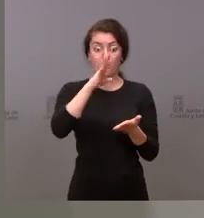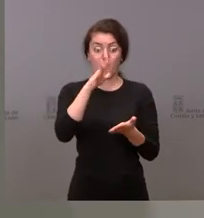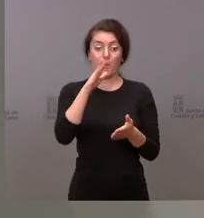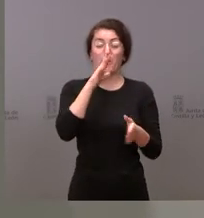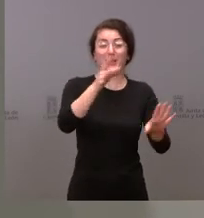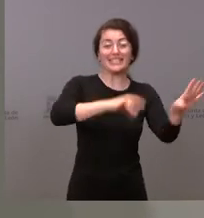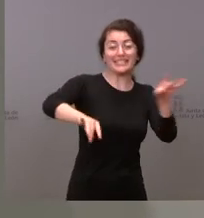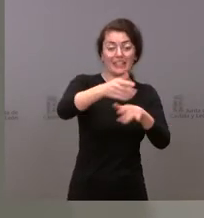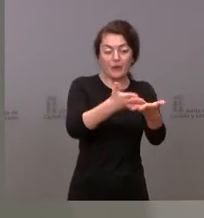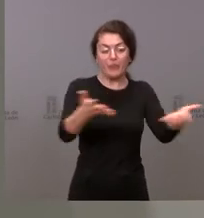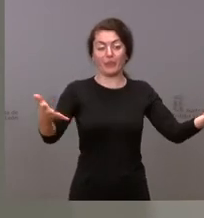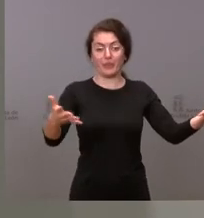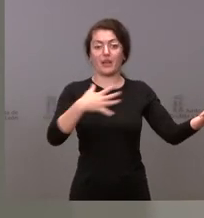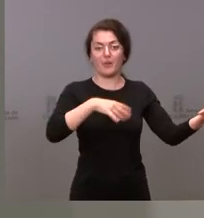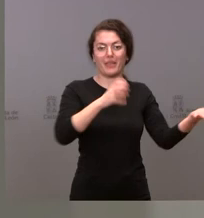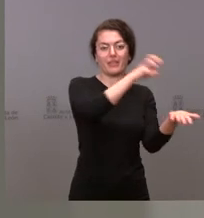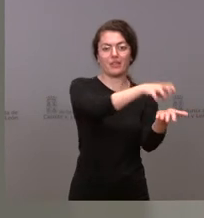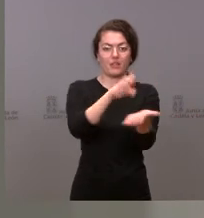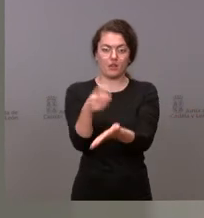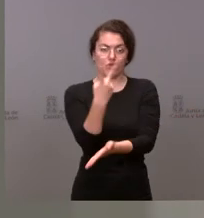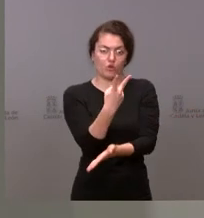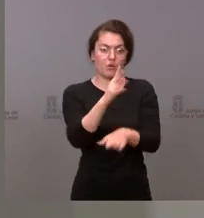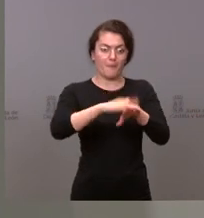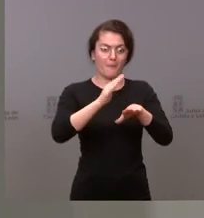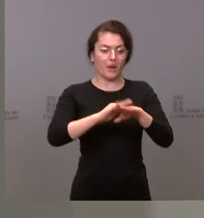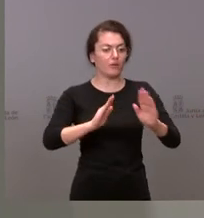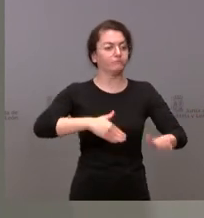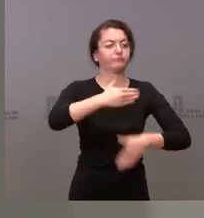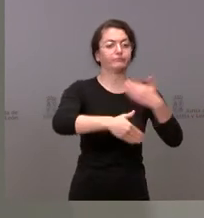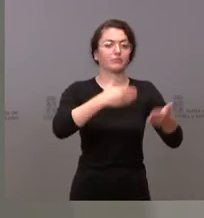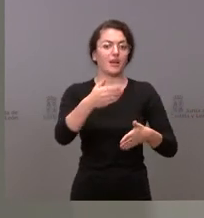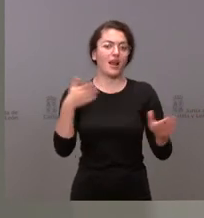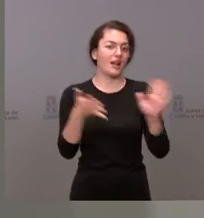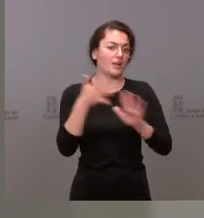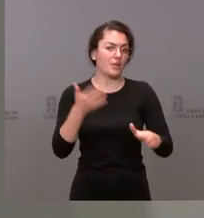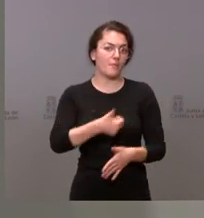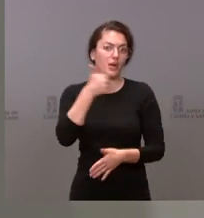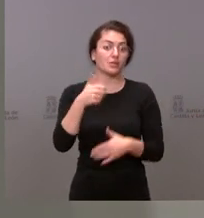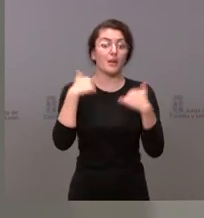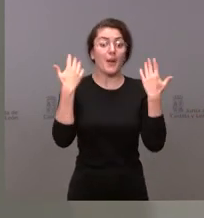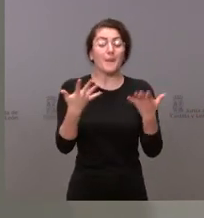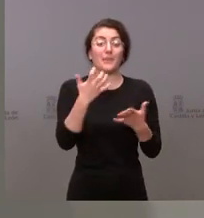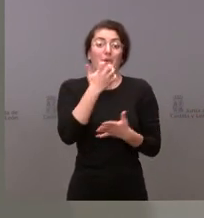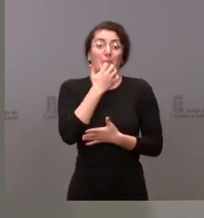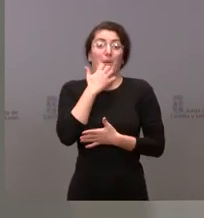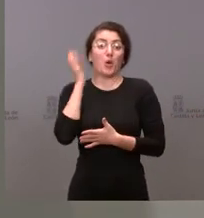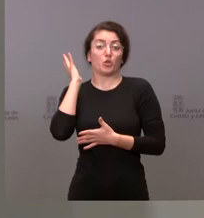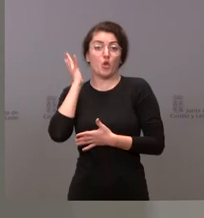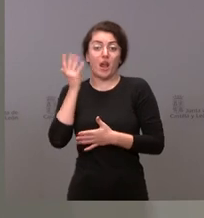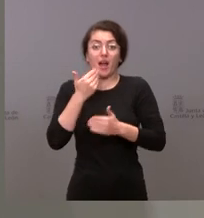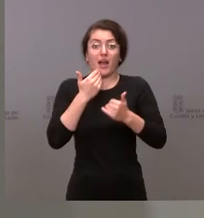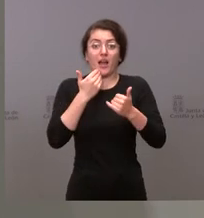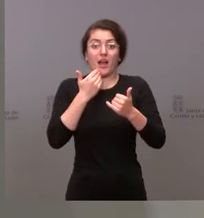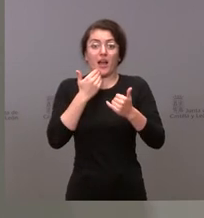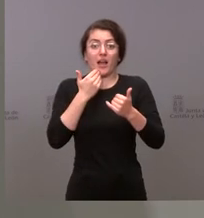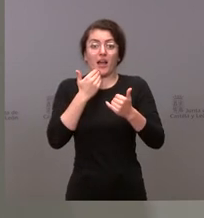porque hay posibilidades de hacerlo para acelerar esa respuesta pero en el caso de Soria va en el conjunto